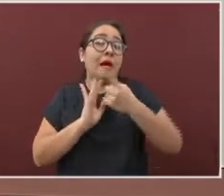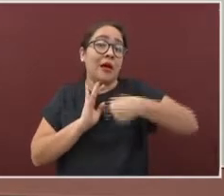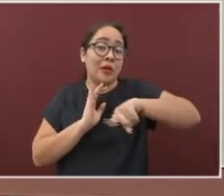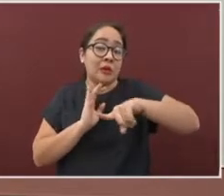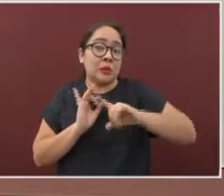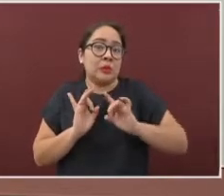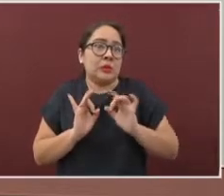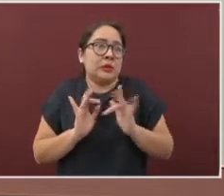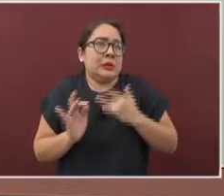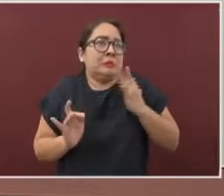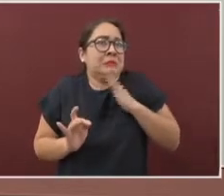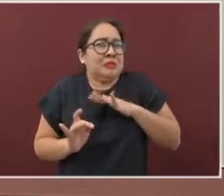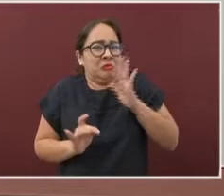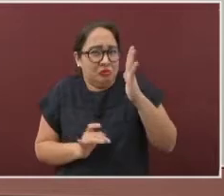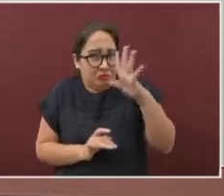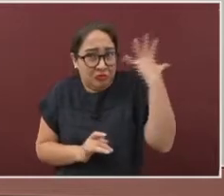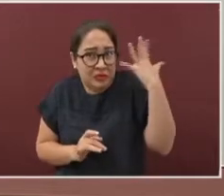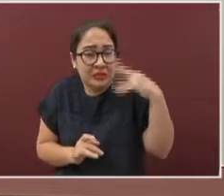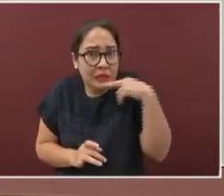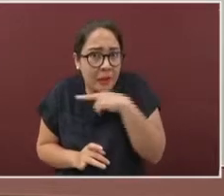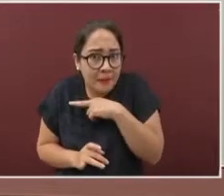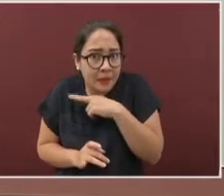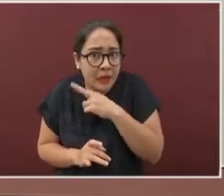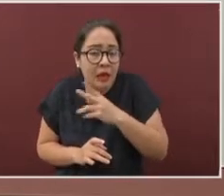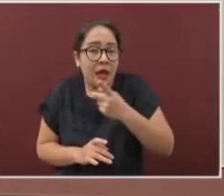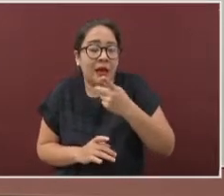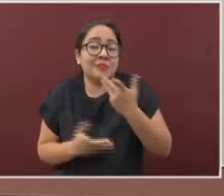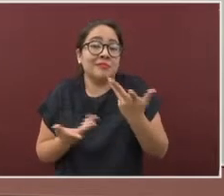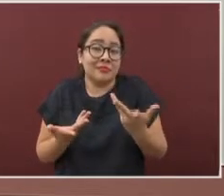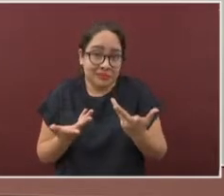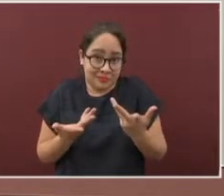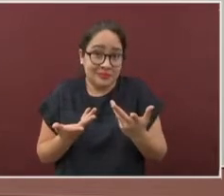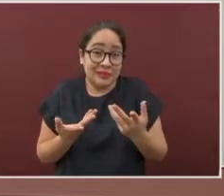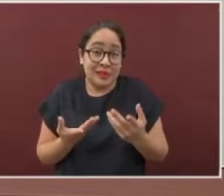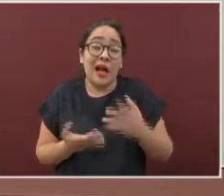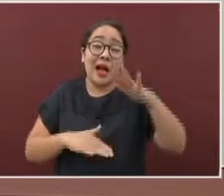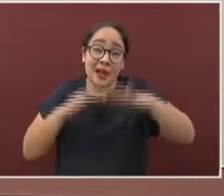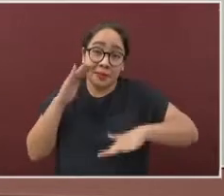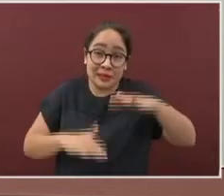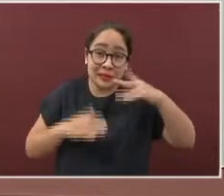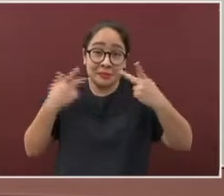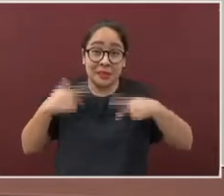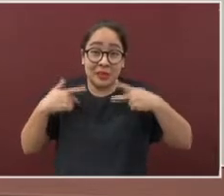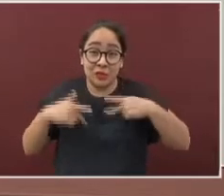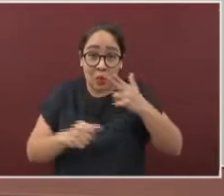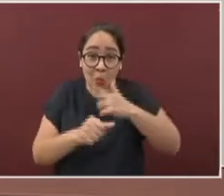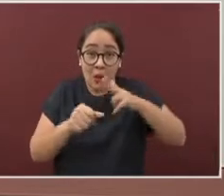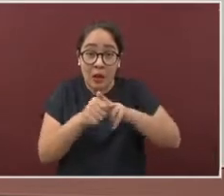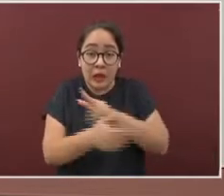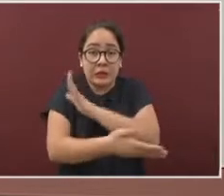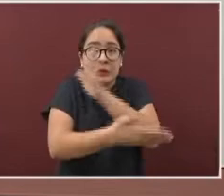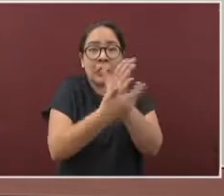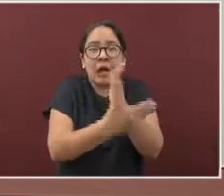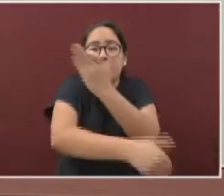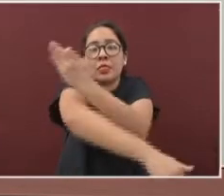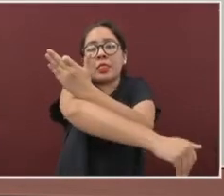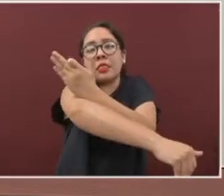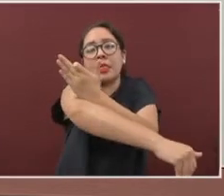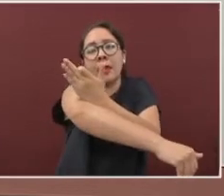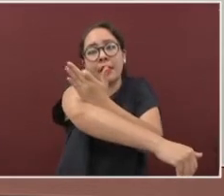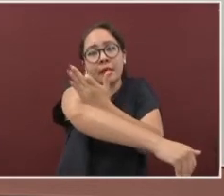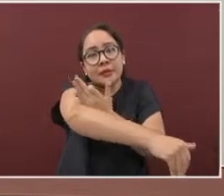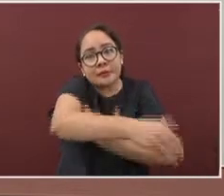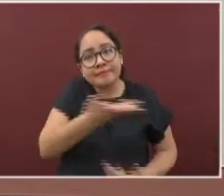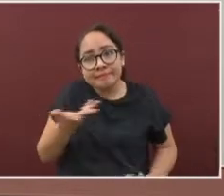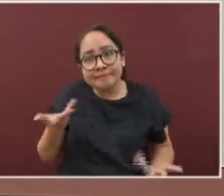De ahí que lleguen pacientes de último momento a las salas de urgencia de nuestros hospitales